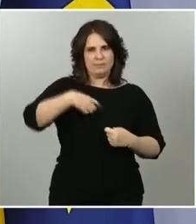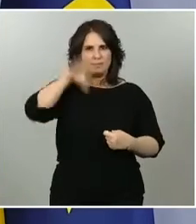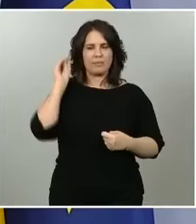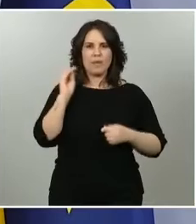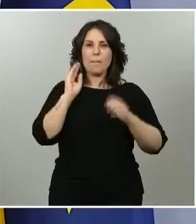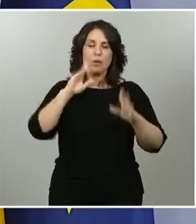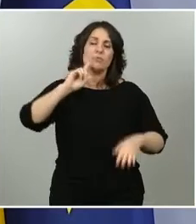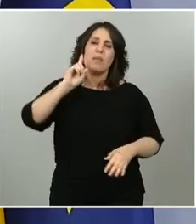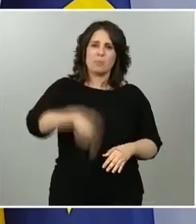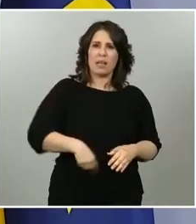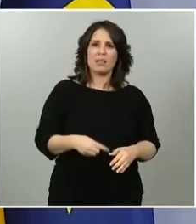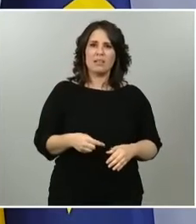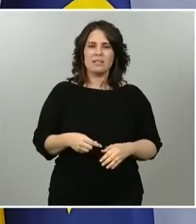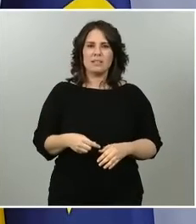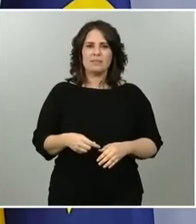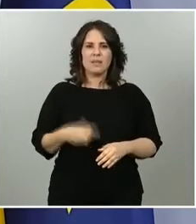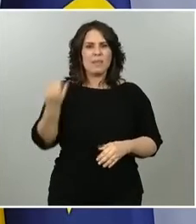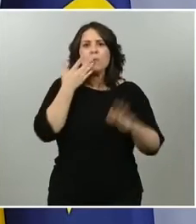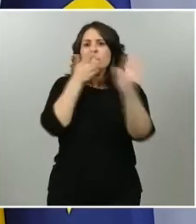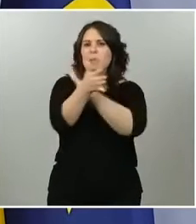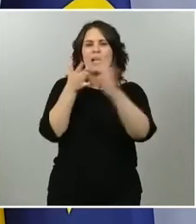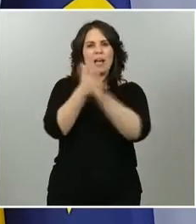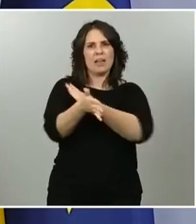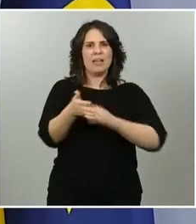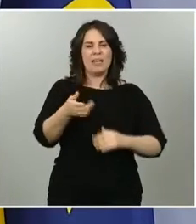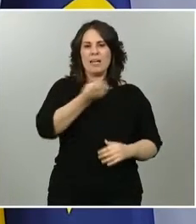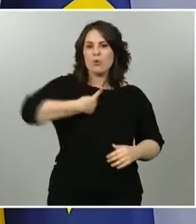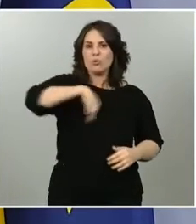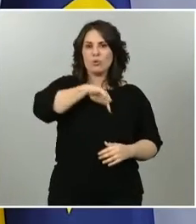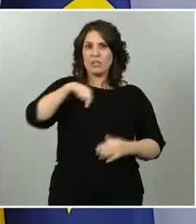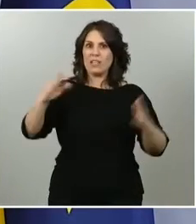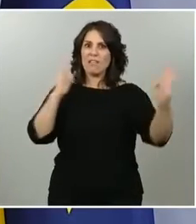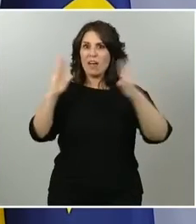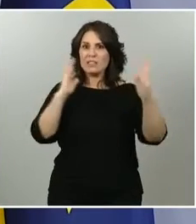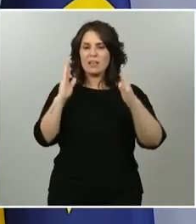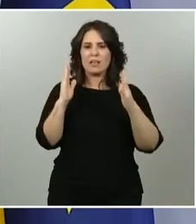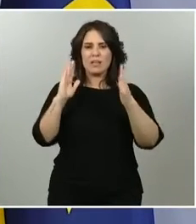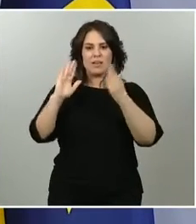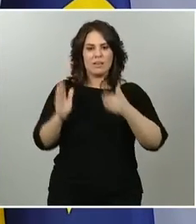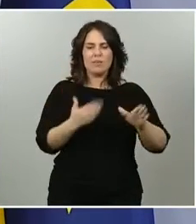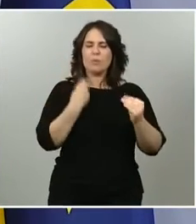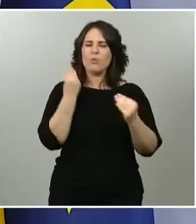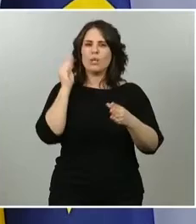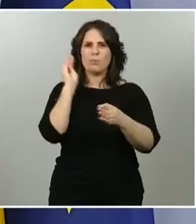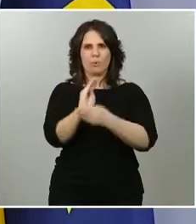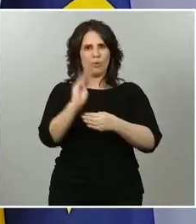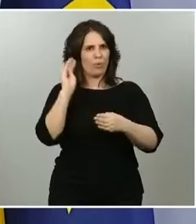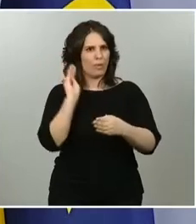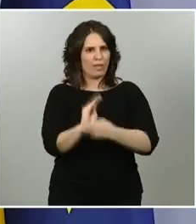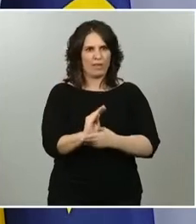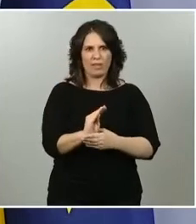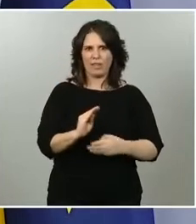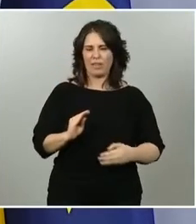debemos de explicar a la ciudadanía que hemos de actuar en esta fase, como he dicho, en mi intervención inicial, con muchísima prudencia. Por lo tanto, yo no le puedo anticipar